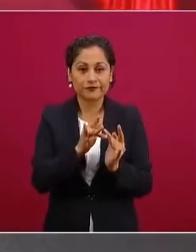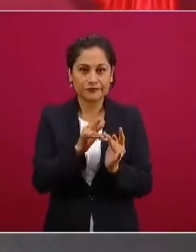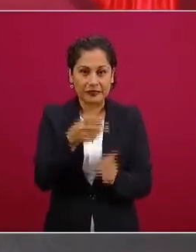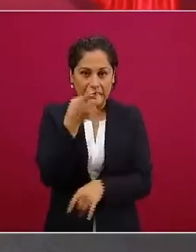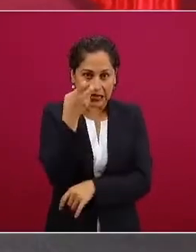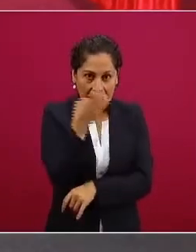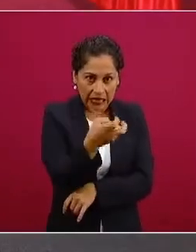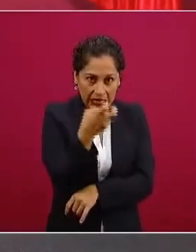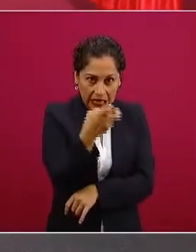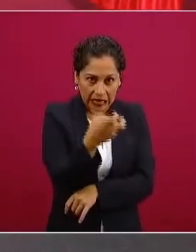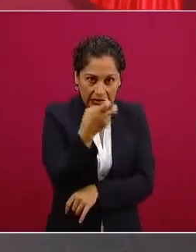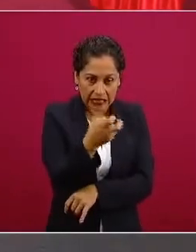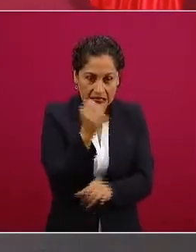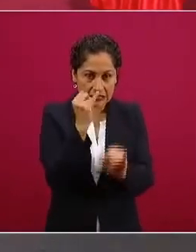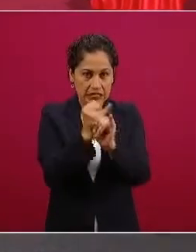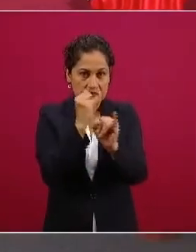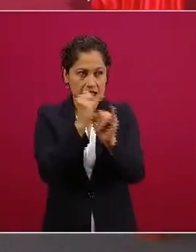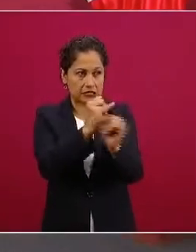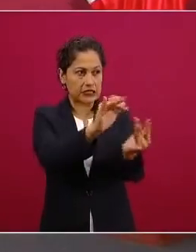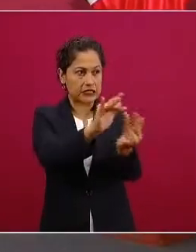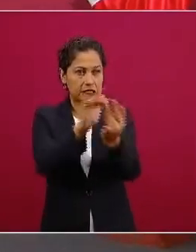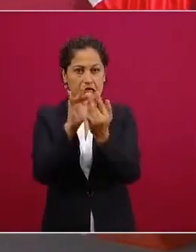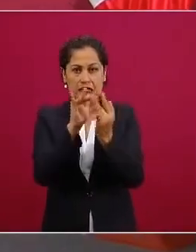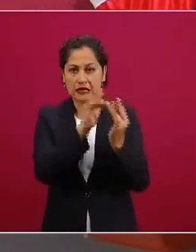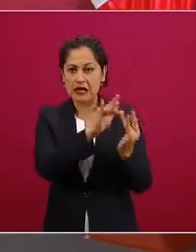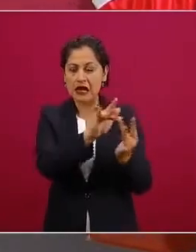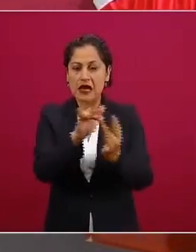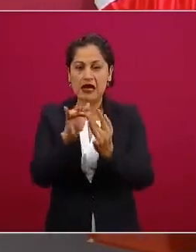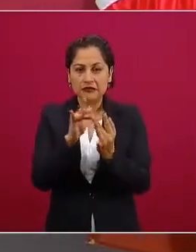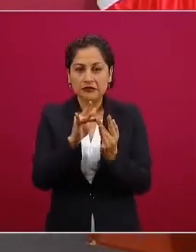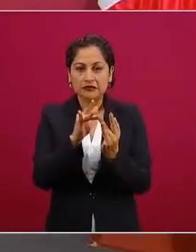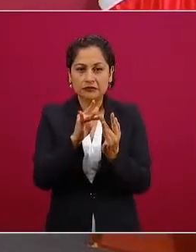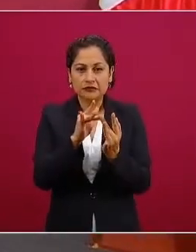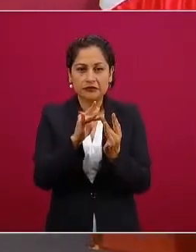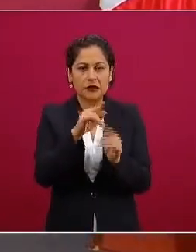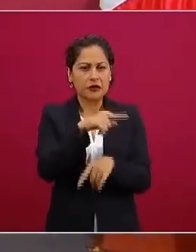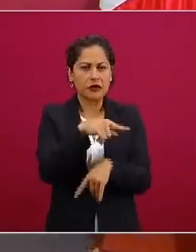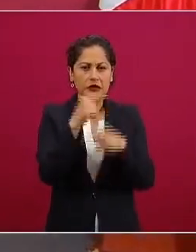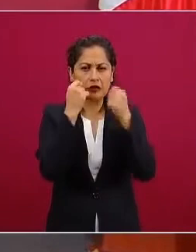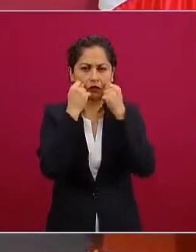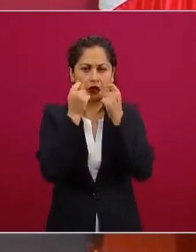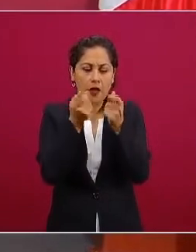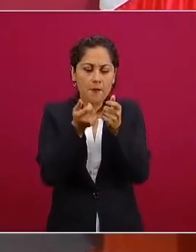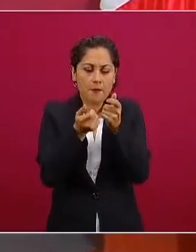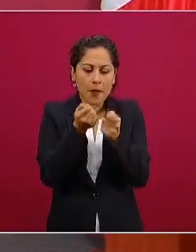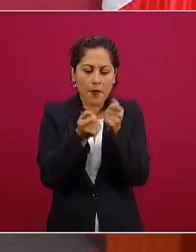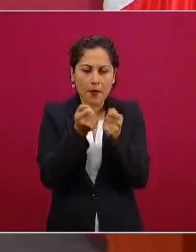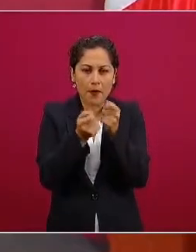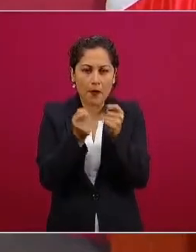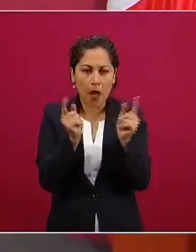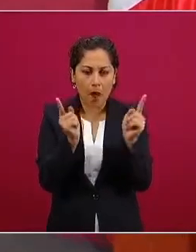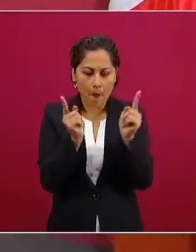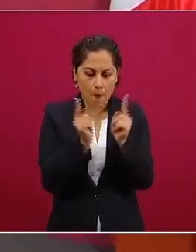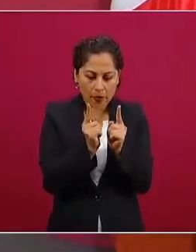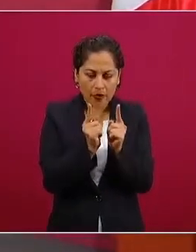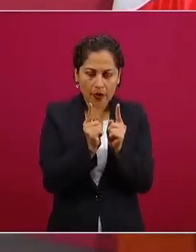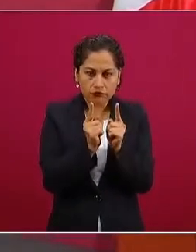aún con textos cortos siguiendo